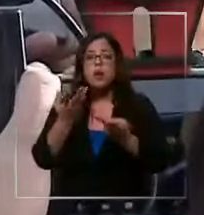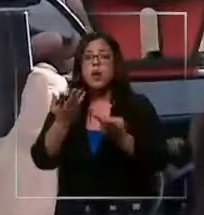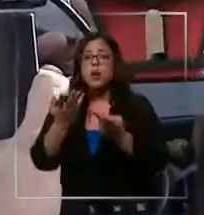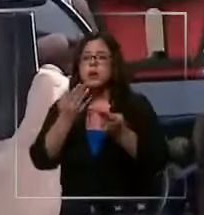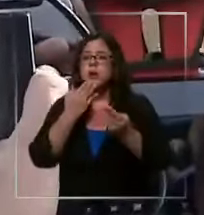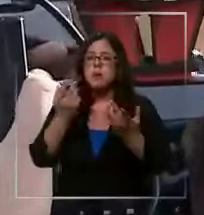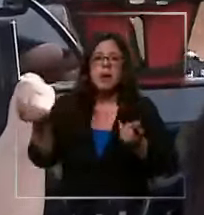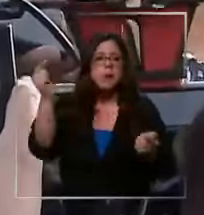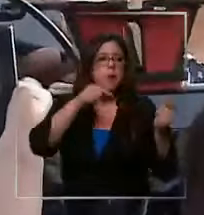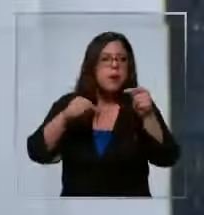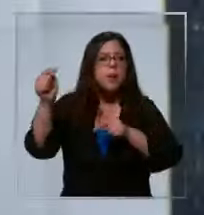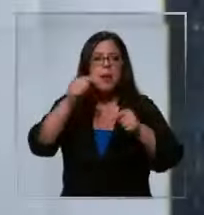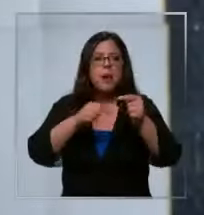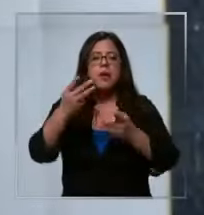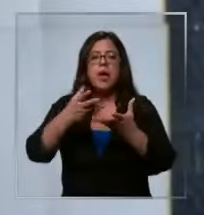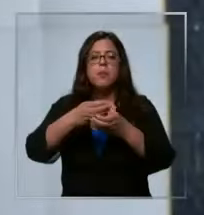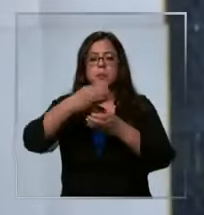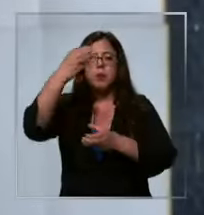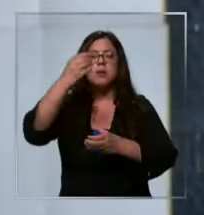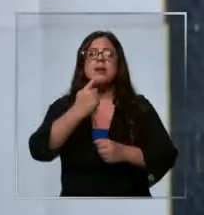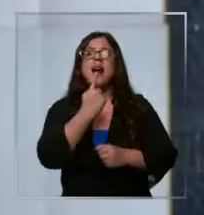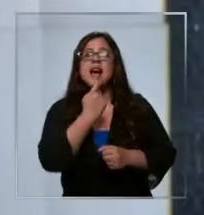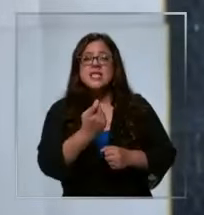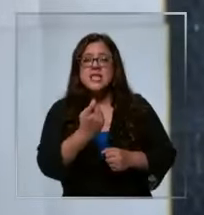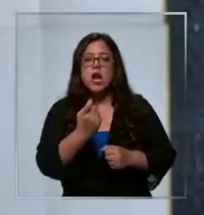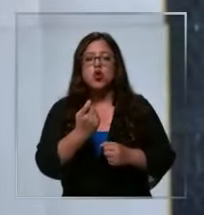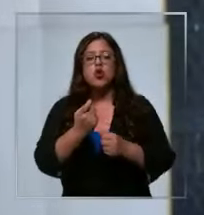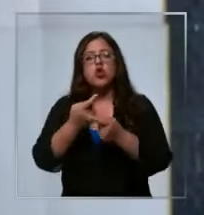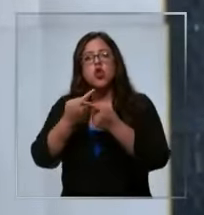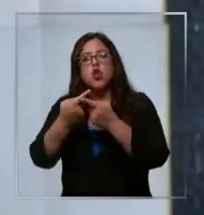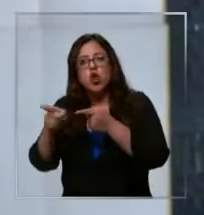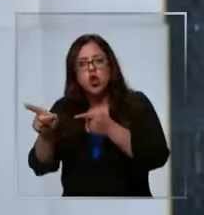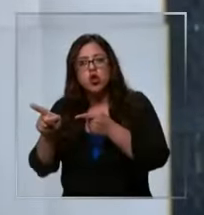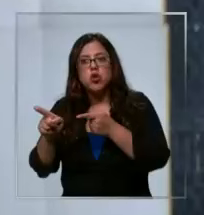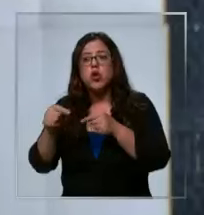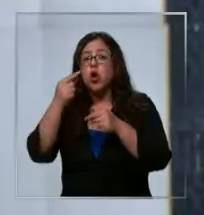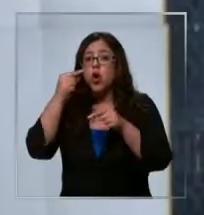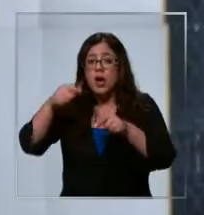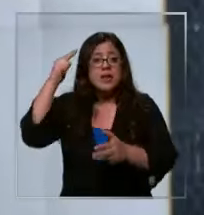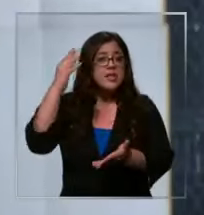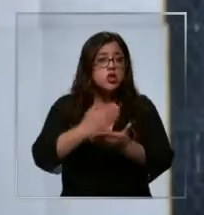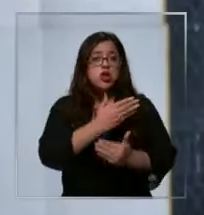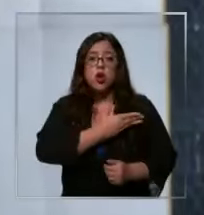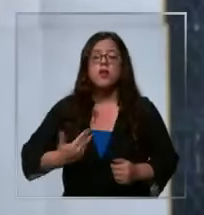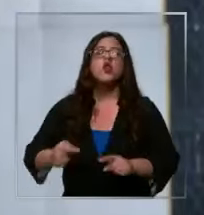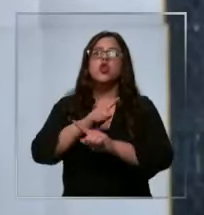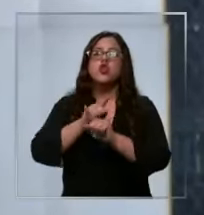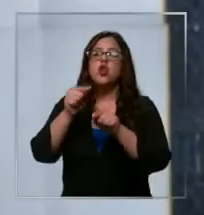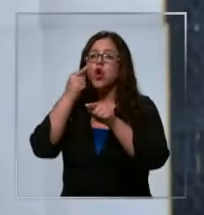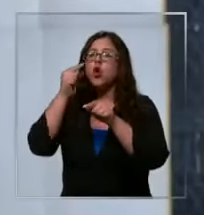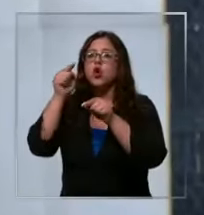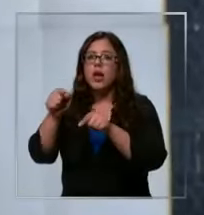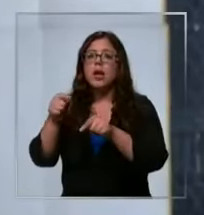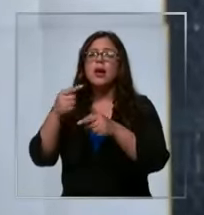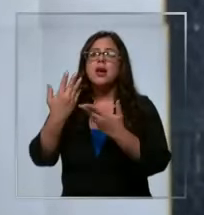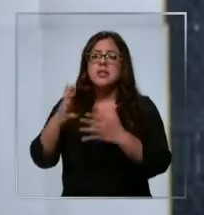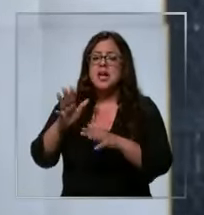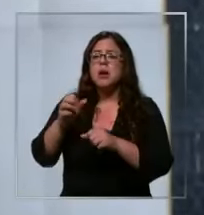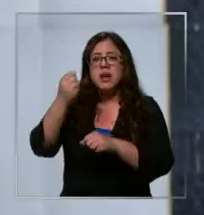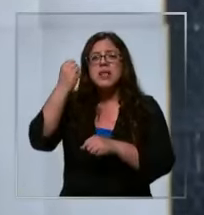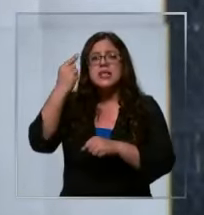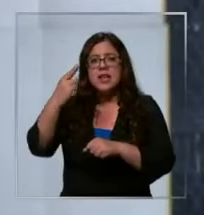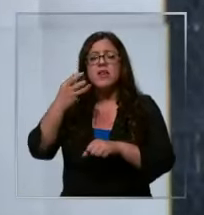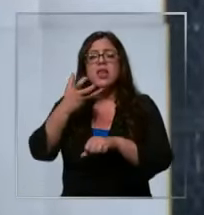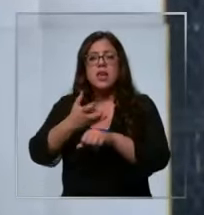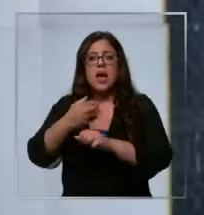todos lados acero subsidiado. Esto no es una decisión directamente del gobierno. La Comisión Antidistorsiones ha acogido la existencia de dumping y ha